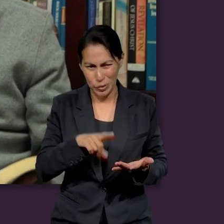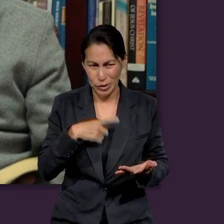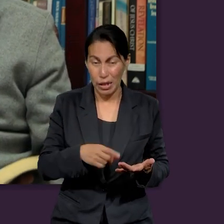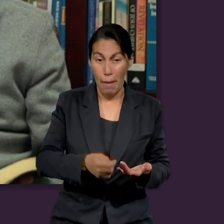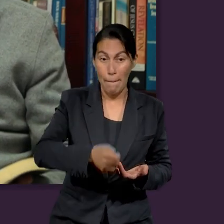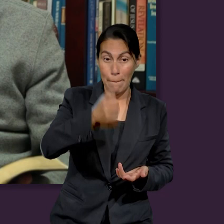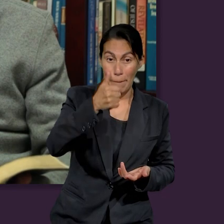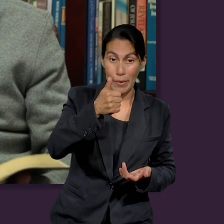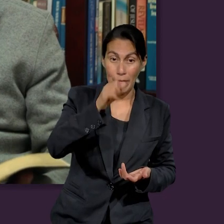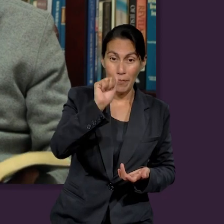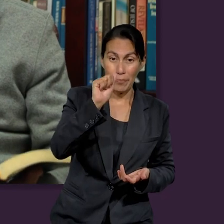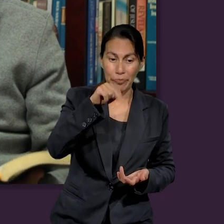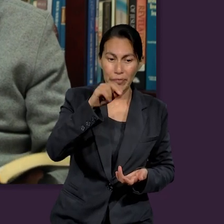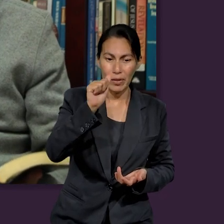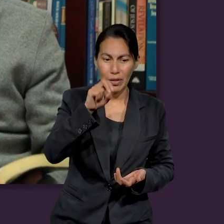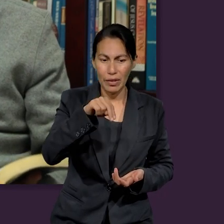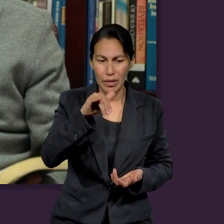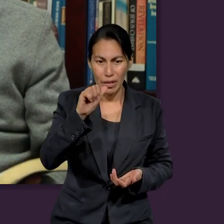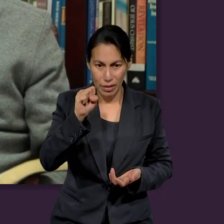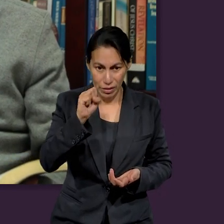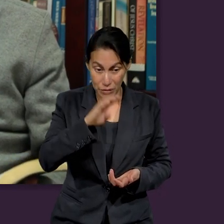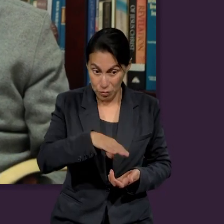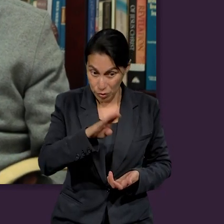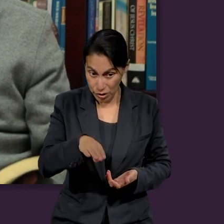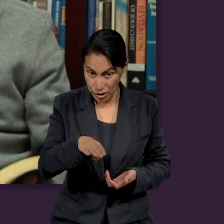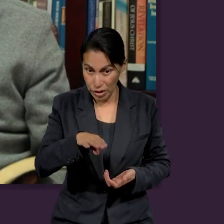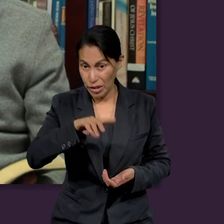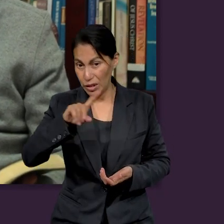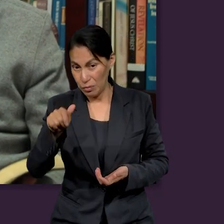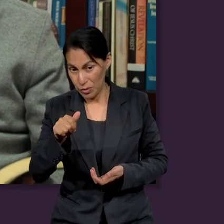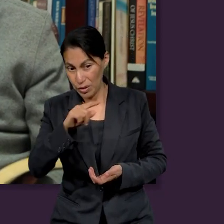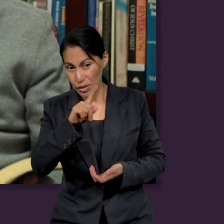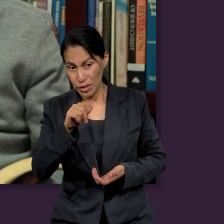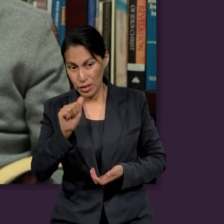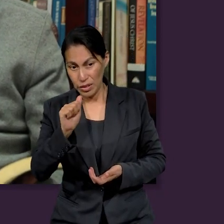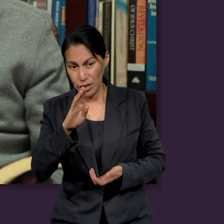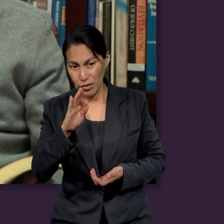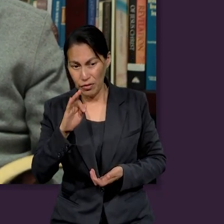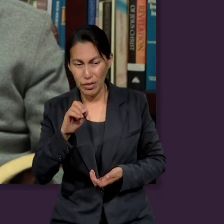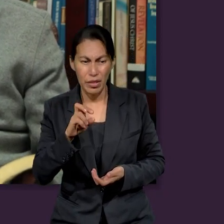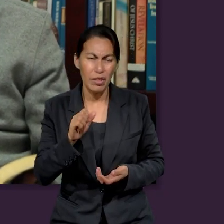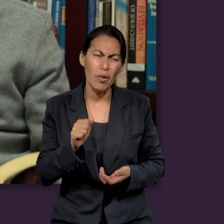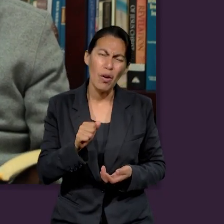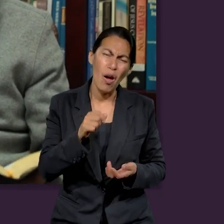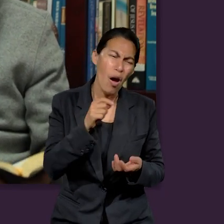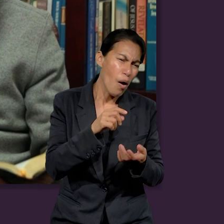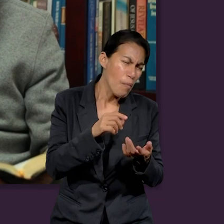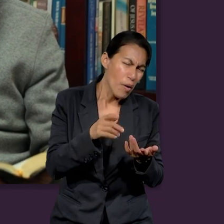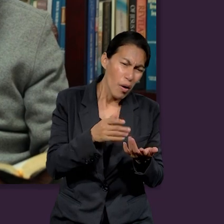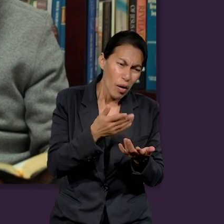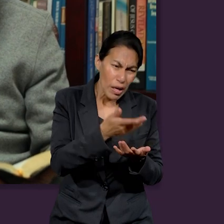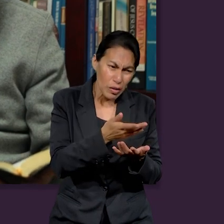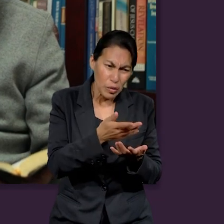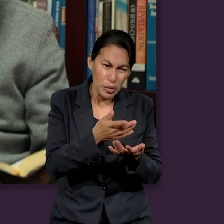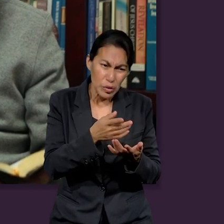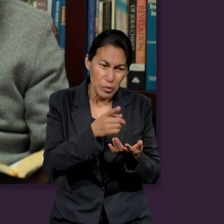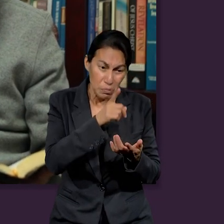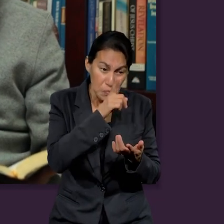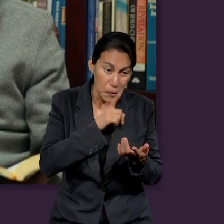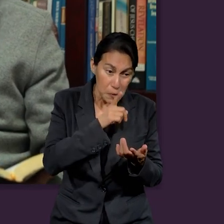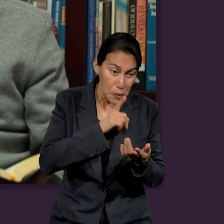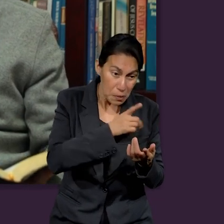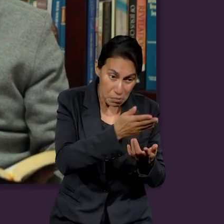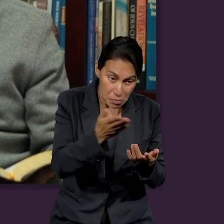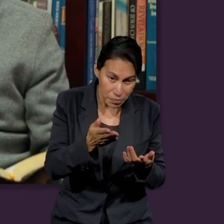Dios primero muere Ananías y luego muere Zafira. ¿Por qué? Porque como dice el texto